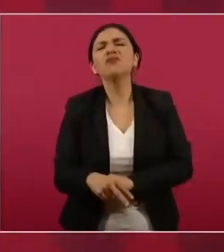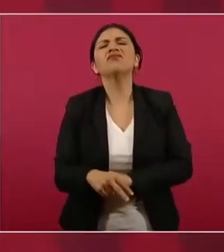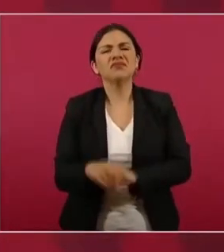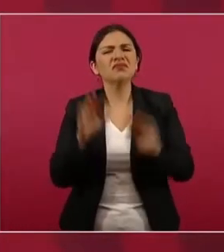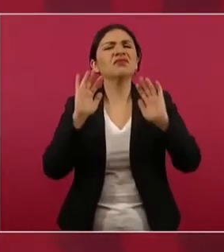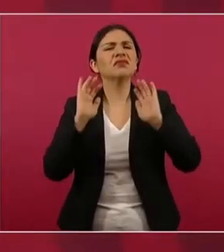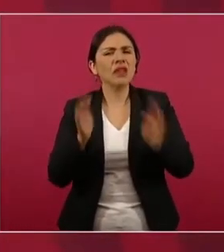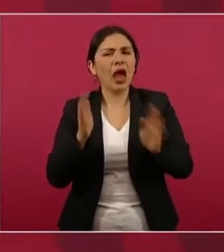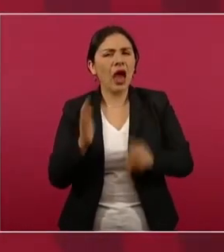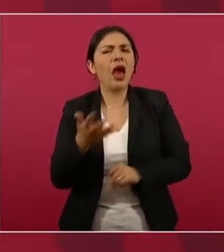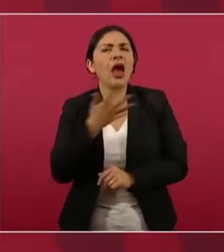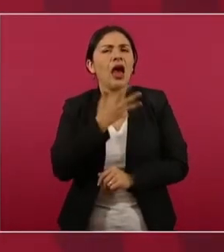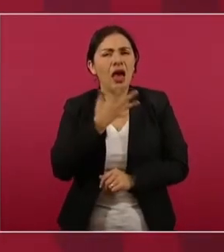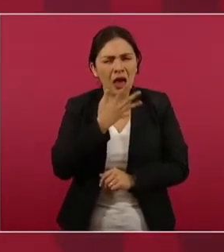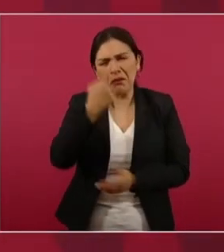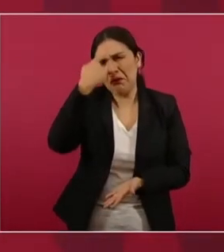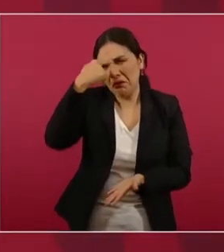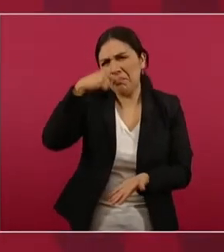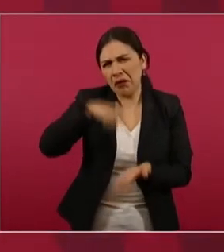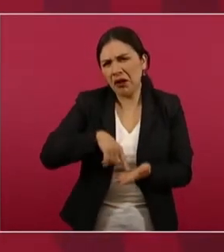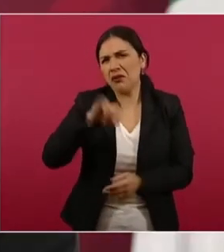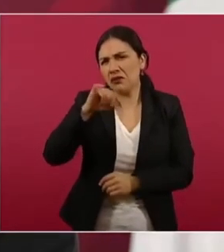hay denuncias.